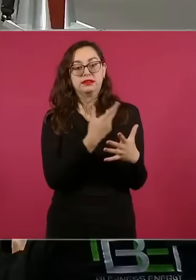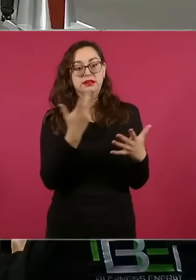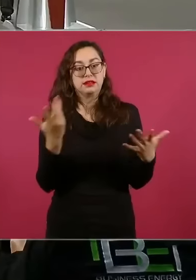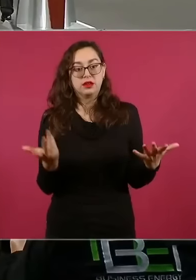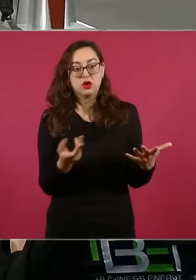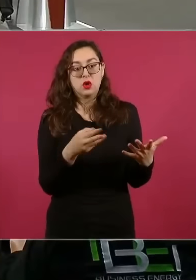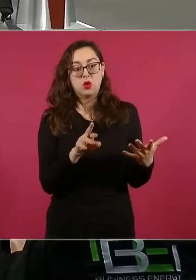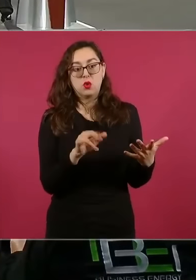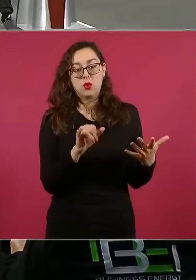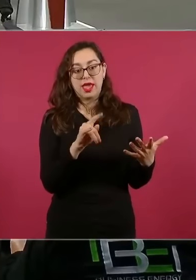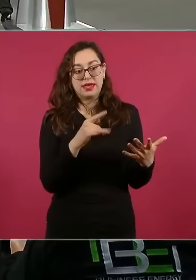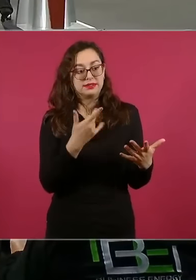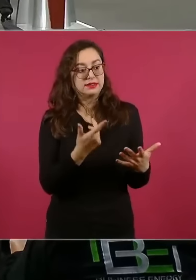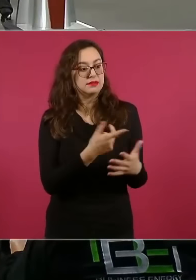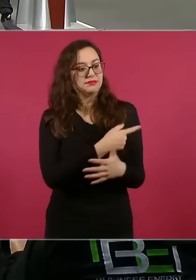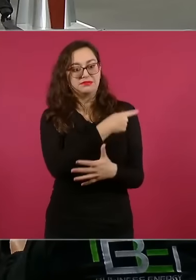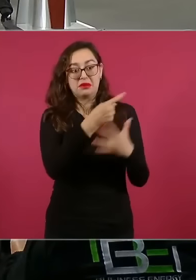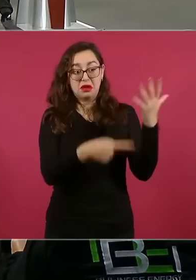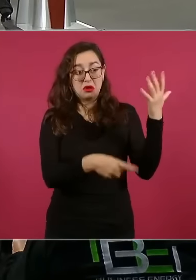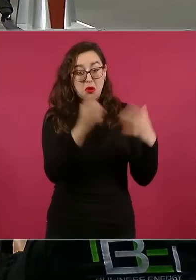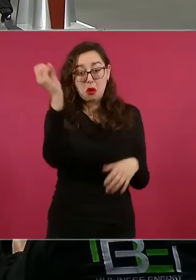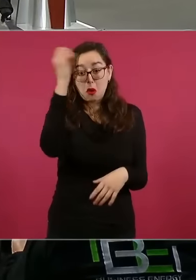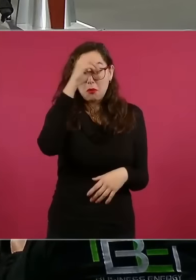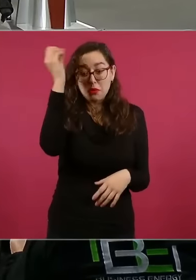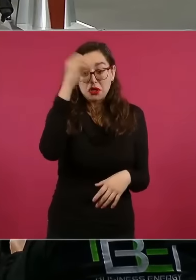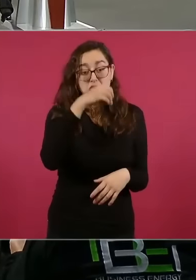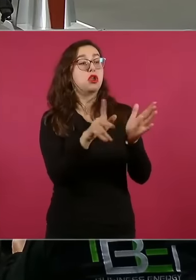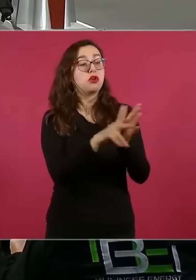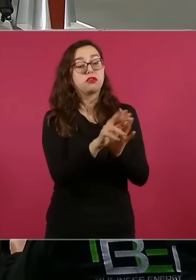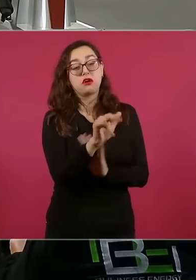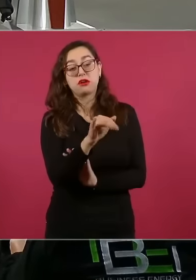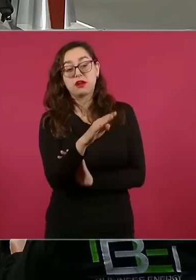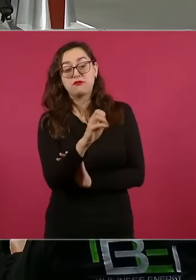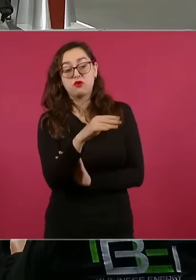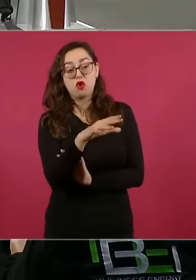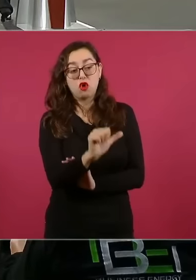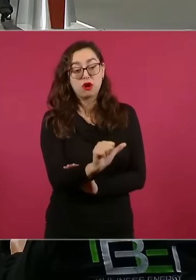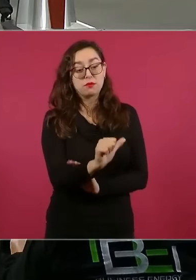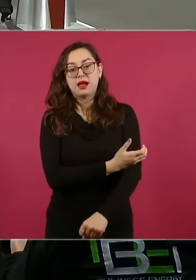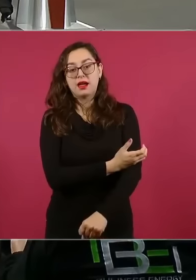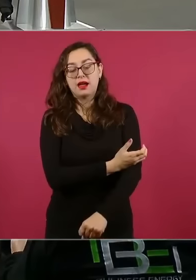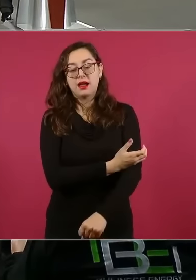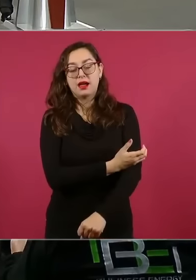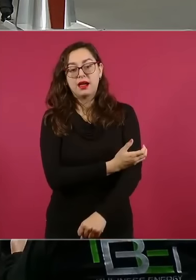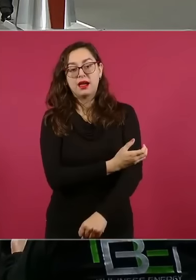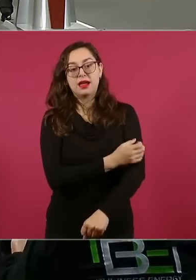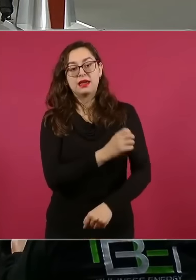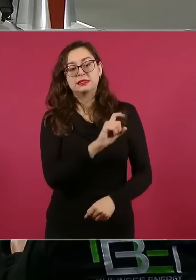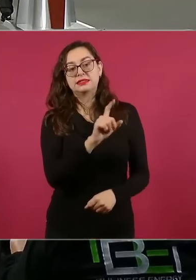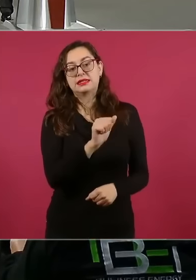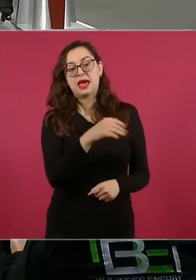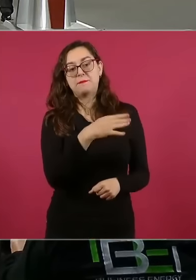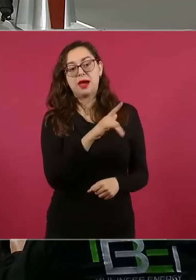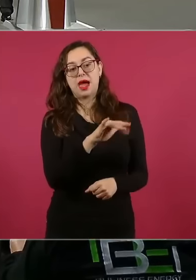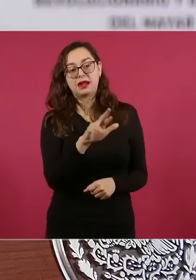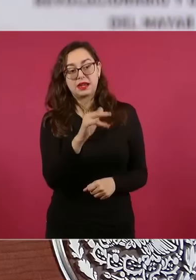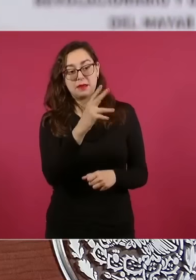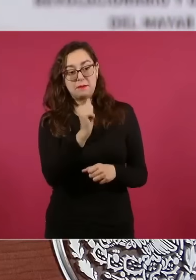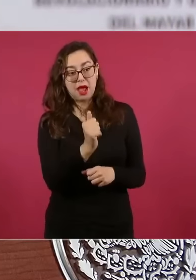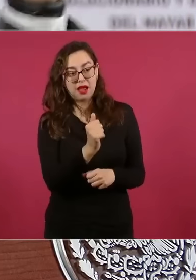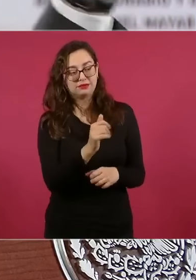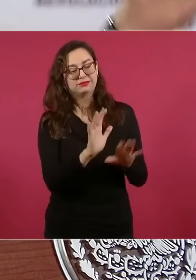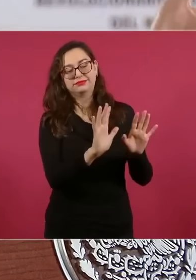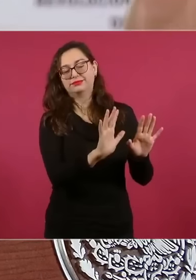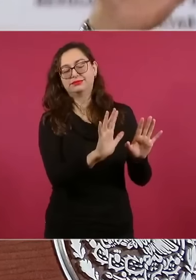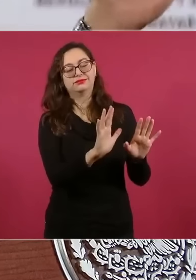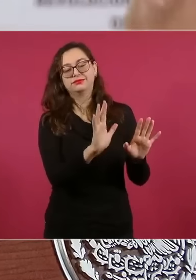Uresti etcétera etcétera o el reforma el camarada Zavarripa o